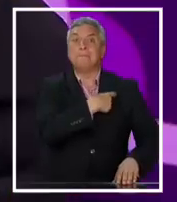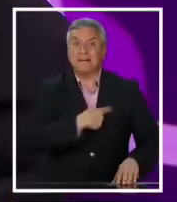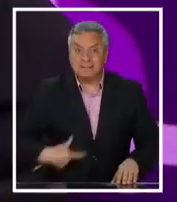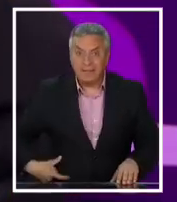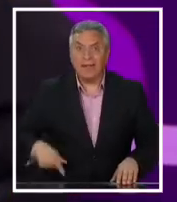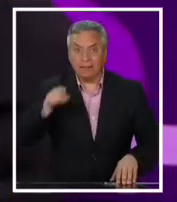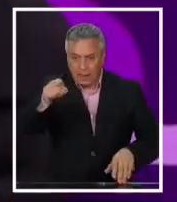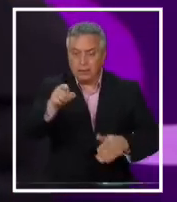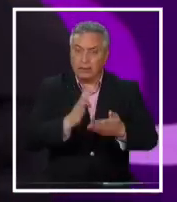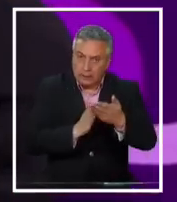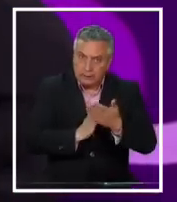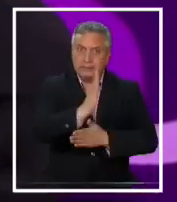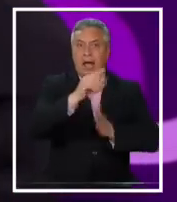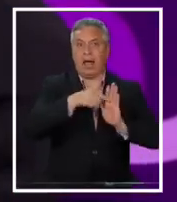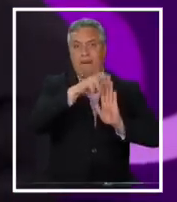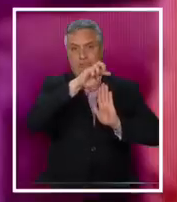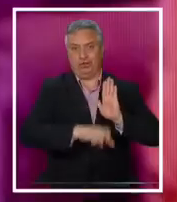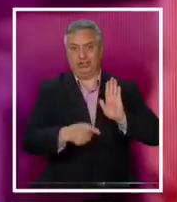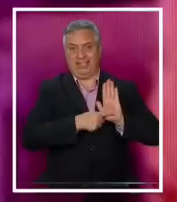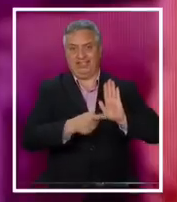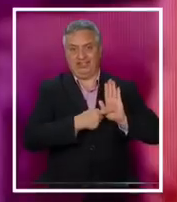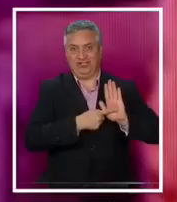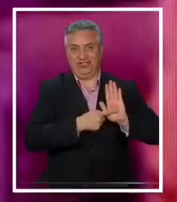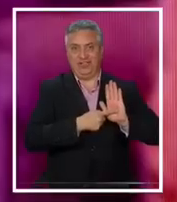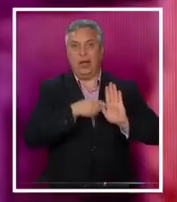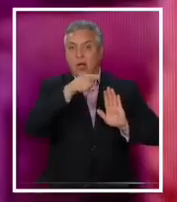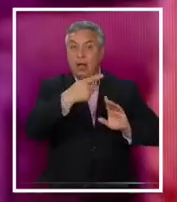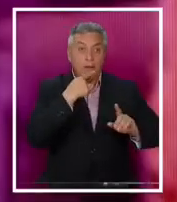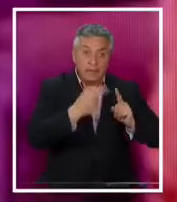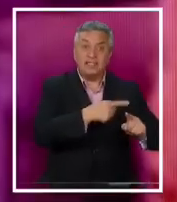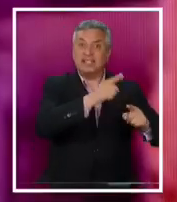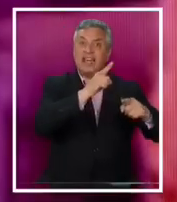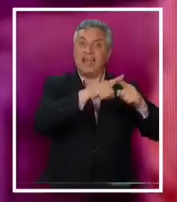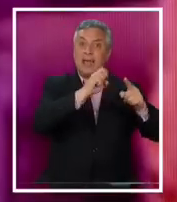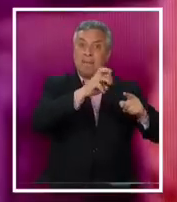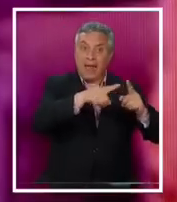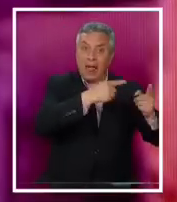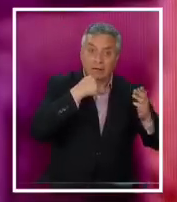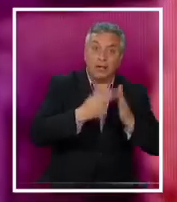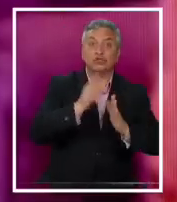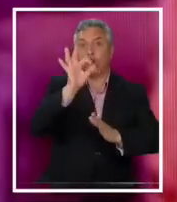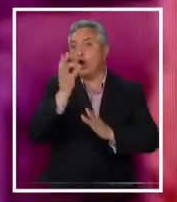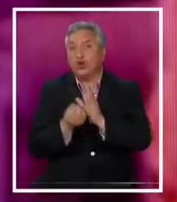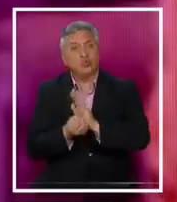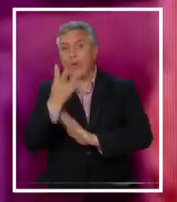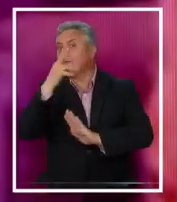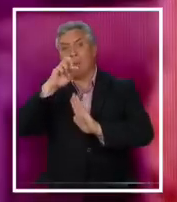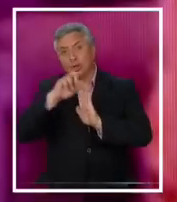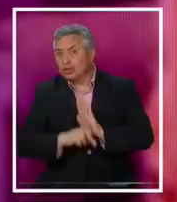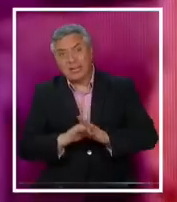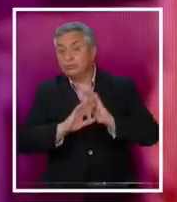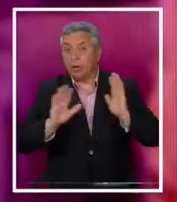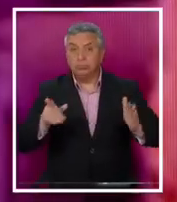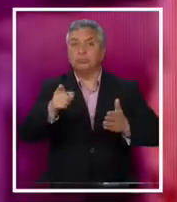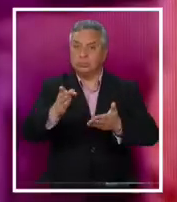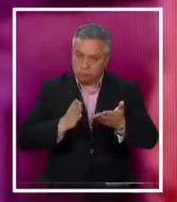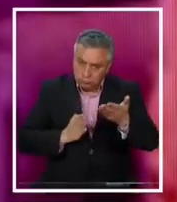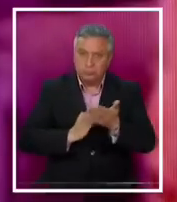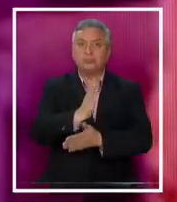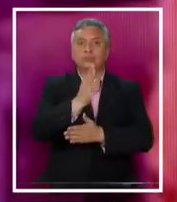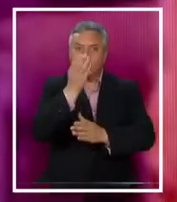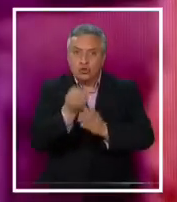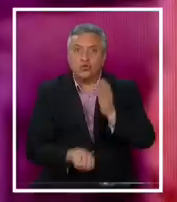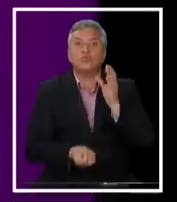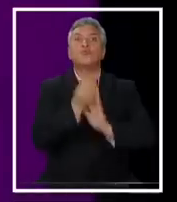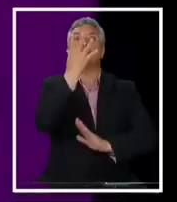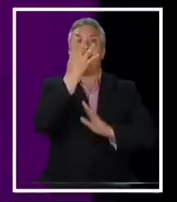iniciar ese proyecto, sea como lo presentó Jimena o a través de un nuevo proyecto y va a iniciar una nueva